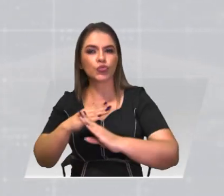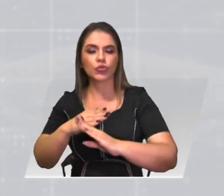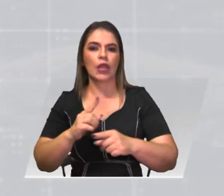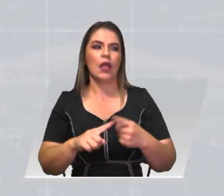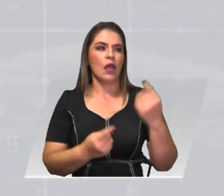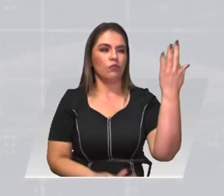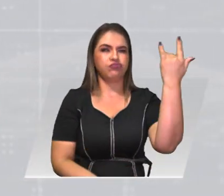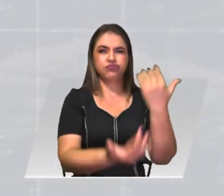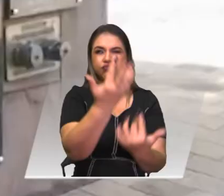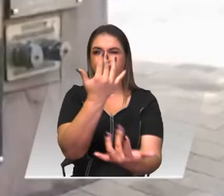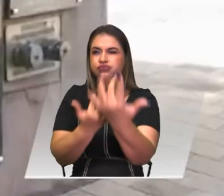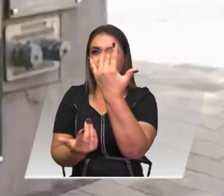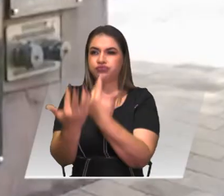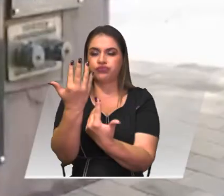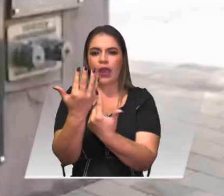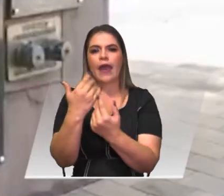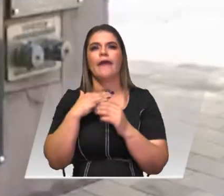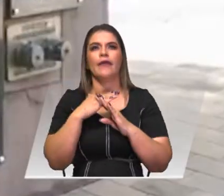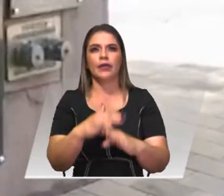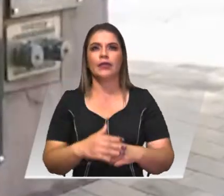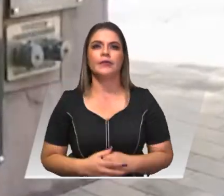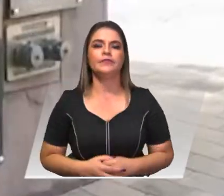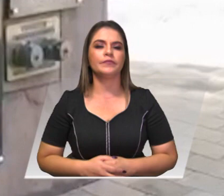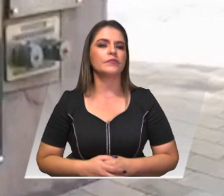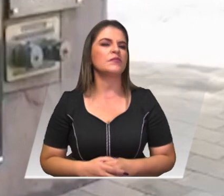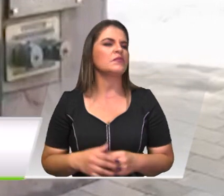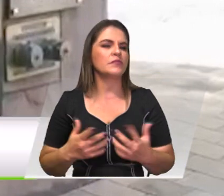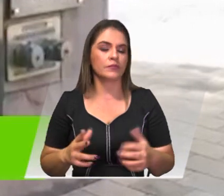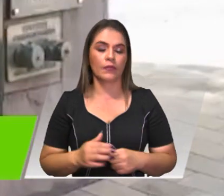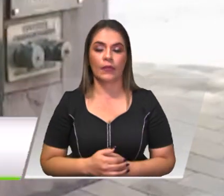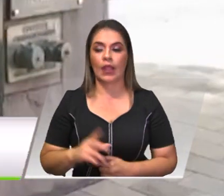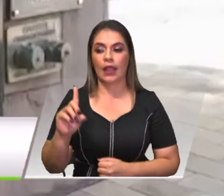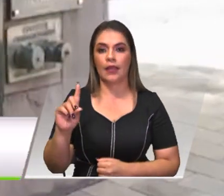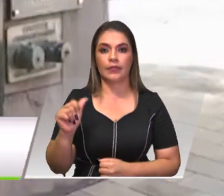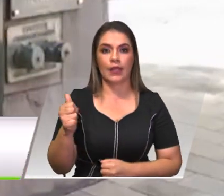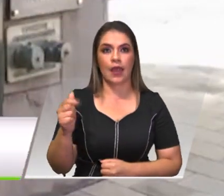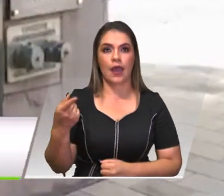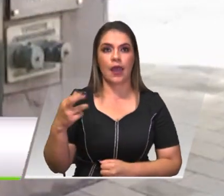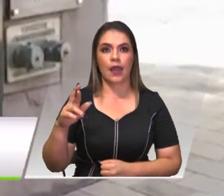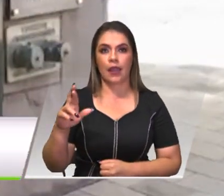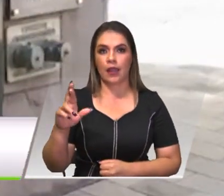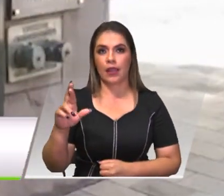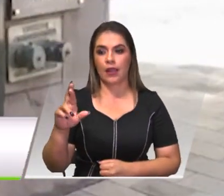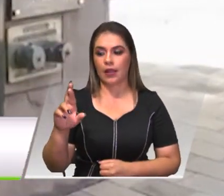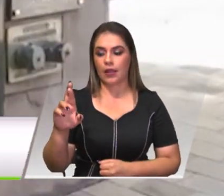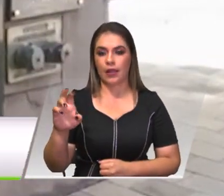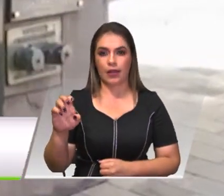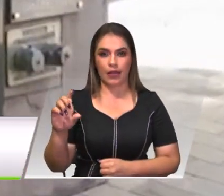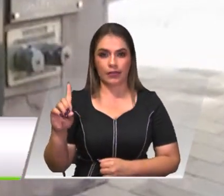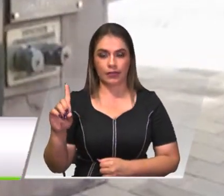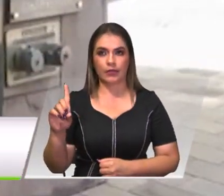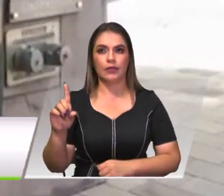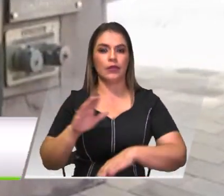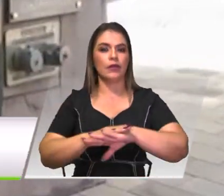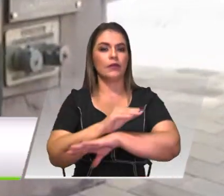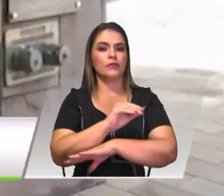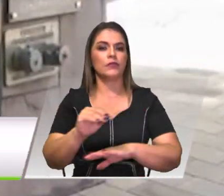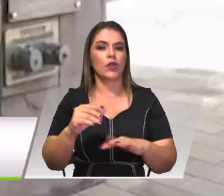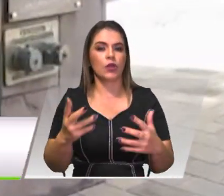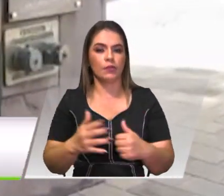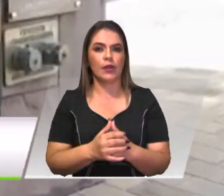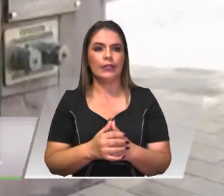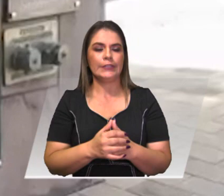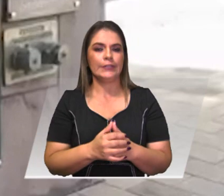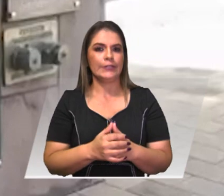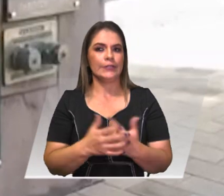rurales y urbanas. Esto implica que el DACRED hoy tenga activado con el Cuerpo Oficial de Bomberos de Medellín la estrategia de respuesta para